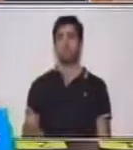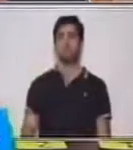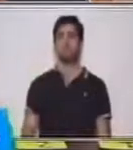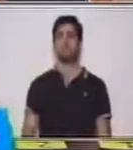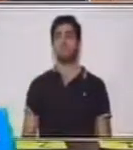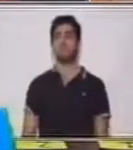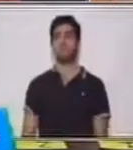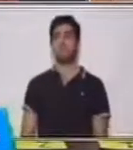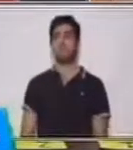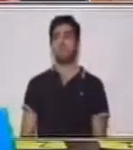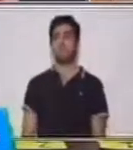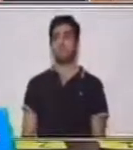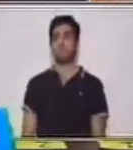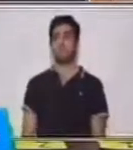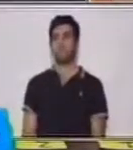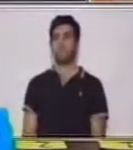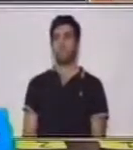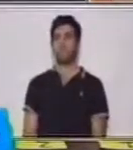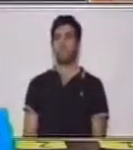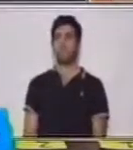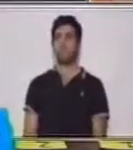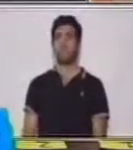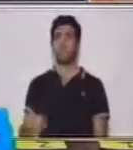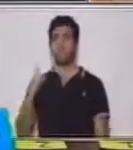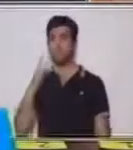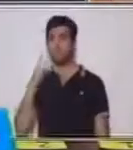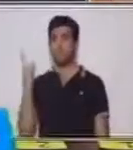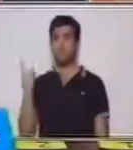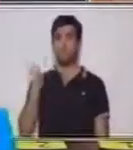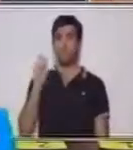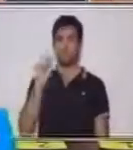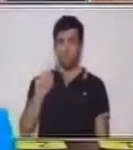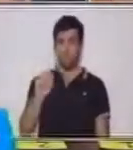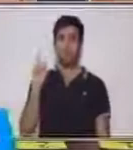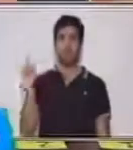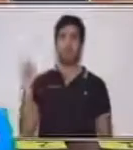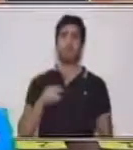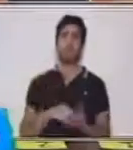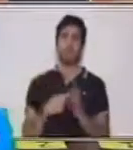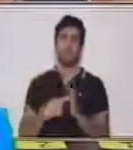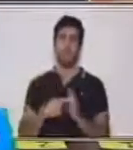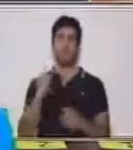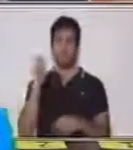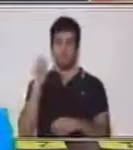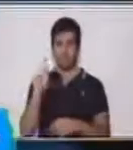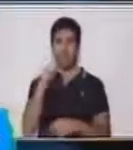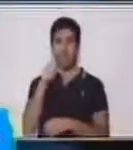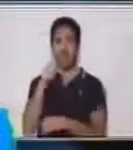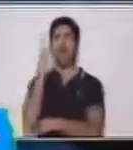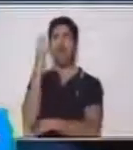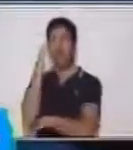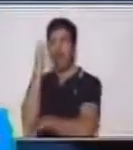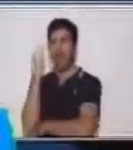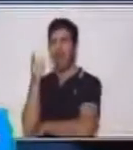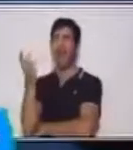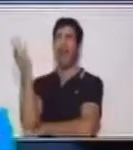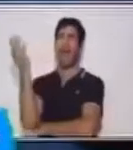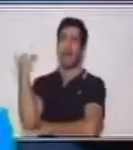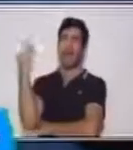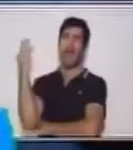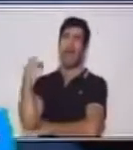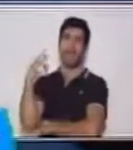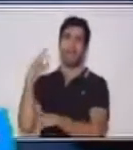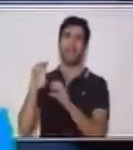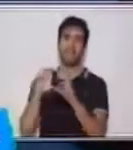que va en las veintenas y ahí estamos indicando el veinte. Creo que algunos de ustedes han recordado lo que han ensayado con sus